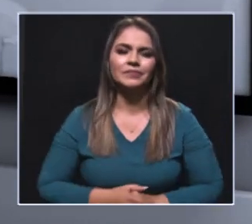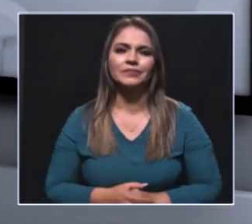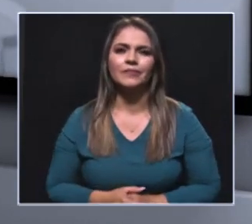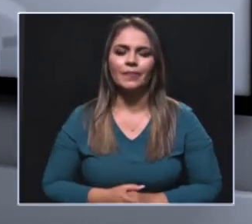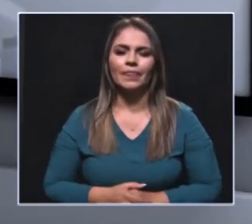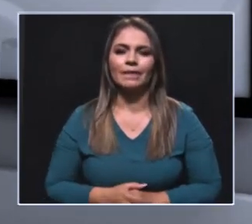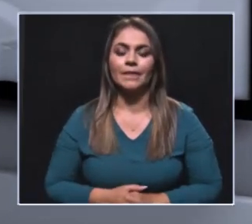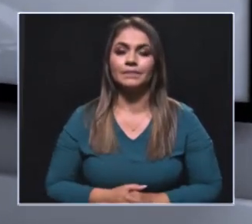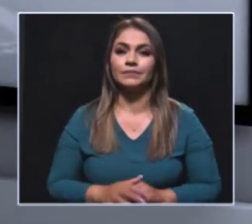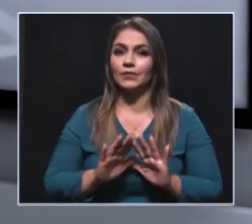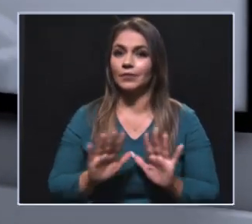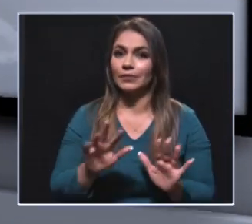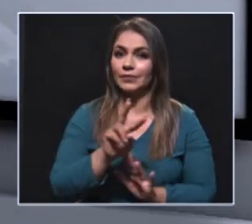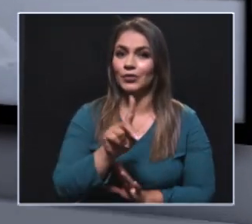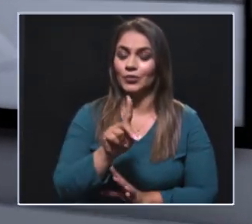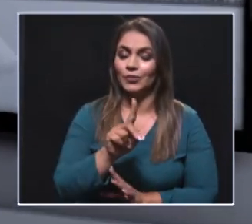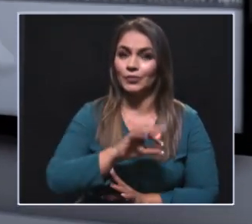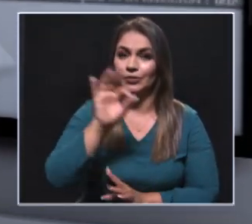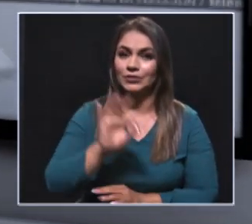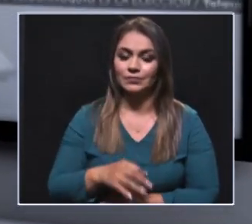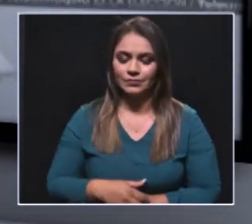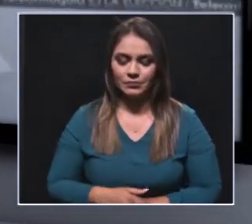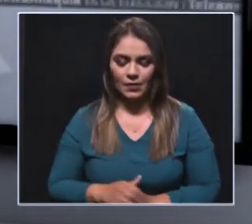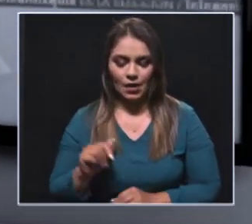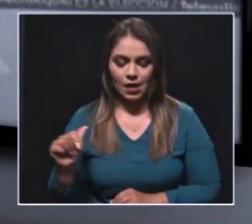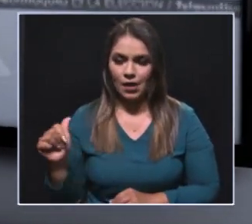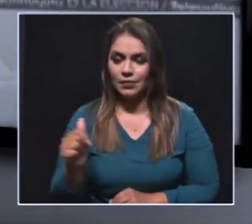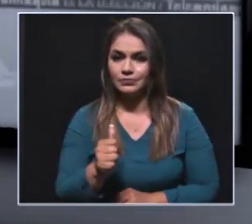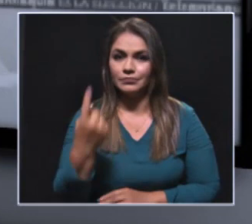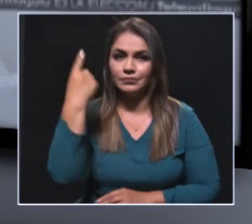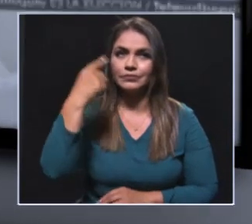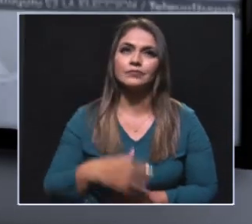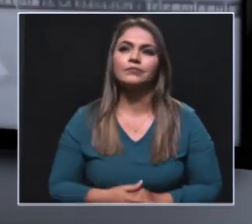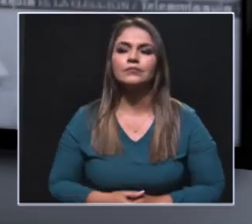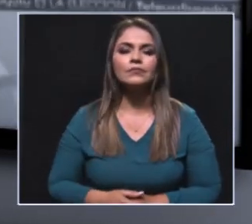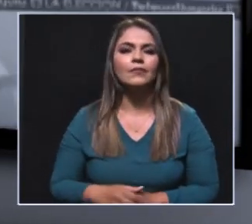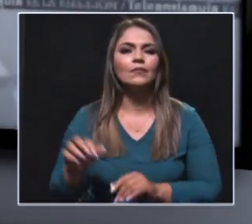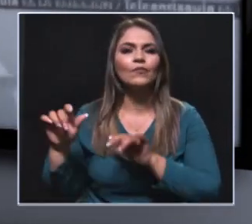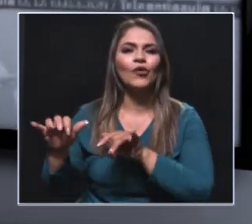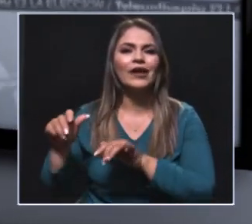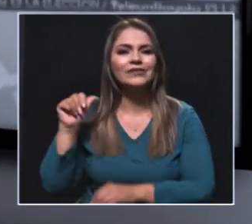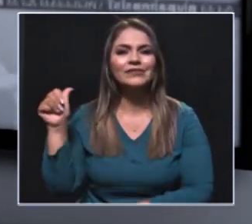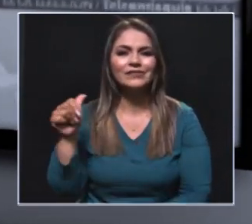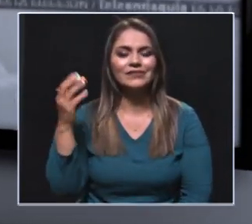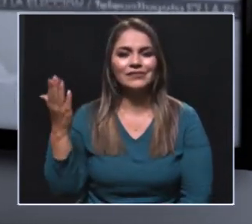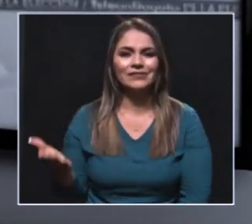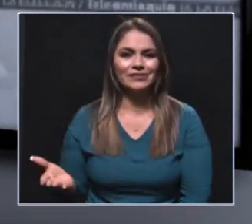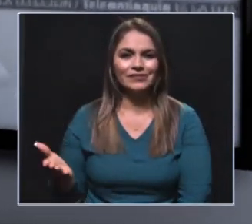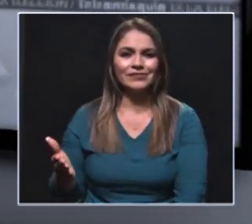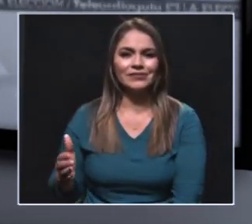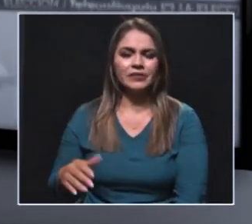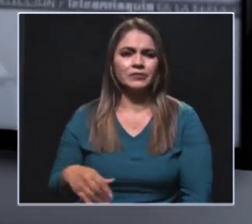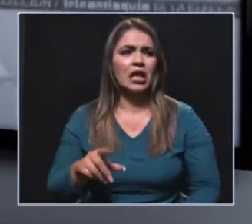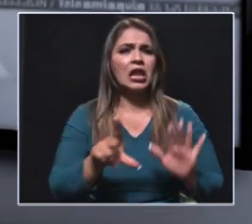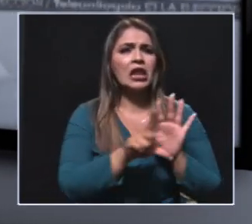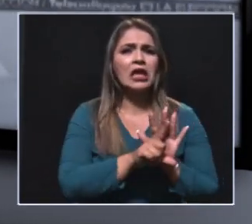Vimos como solo el 21% son concejalas, dicho por Lucimelda Ochoa, secretaria de la Mujer. Y esto demuestra, Carlos Mario, que el tema no es